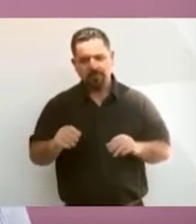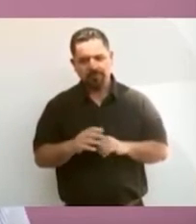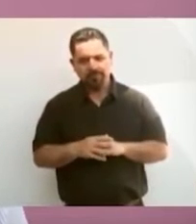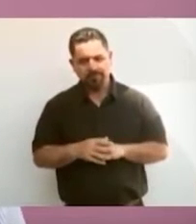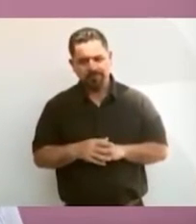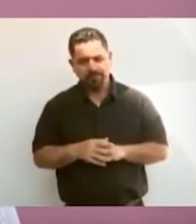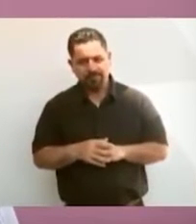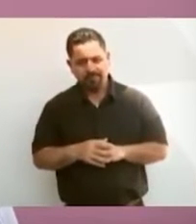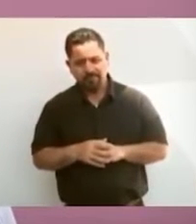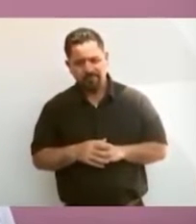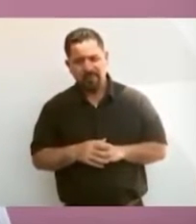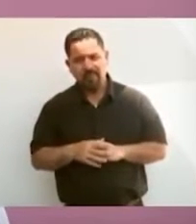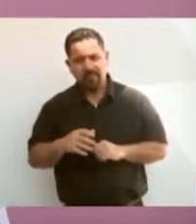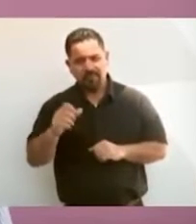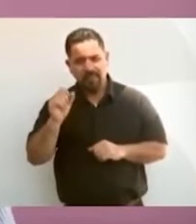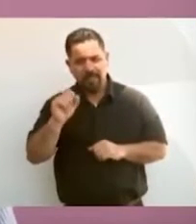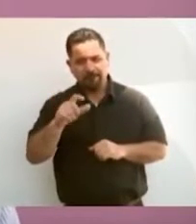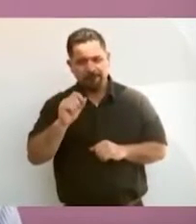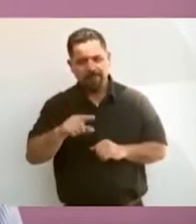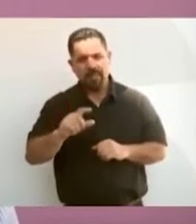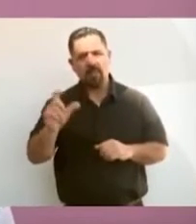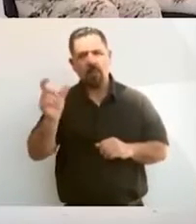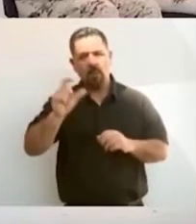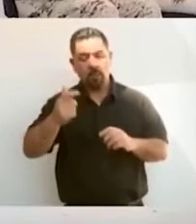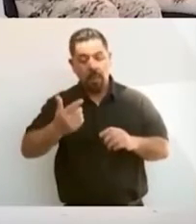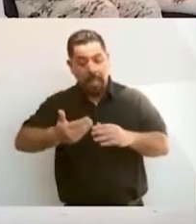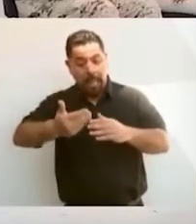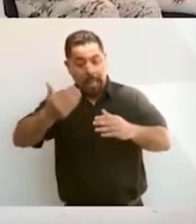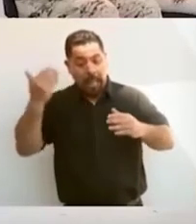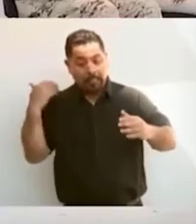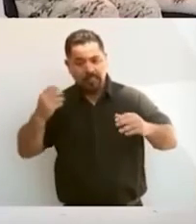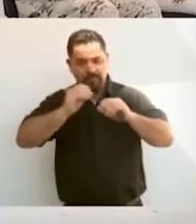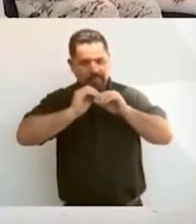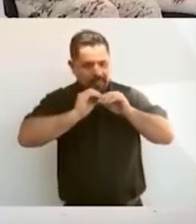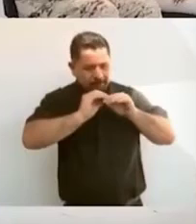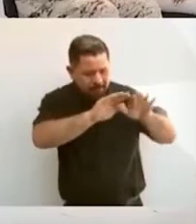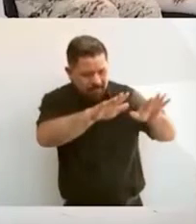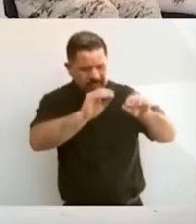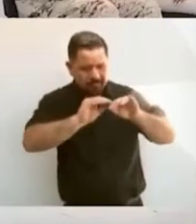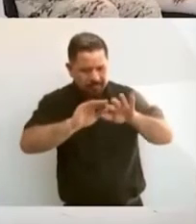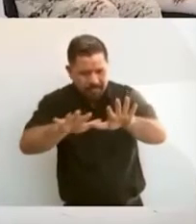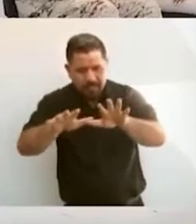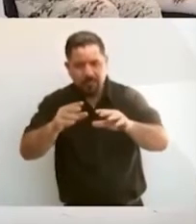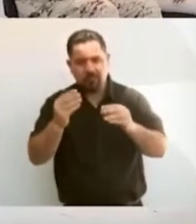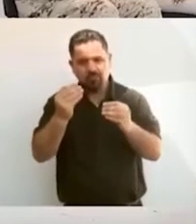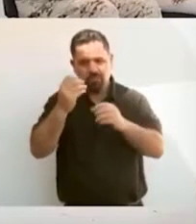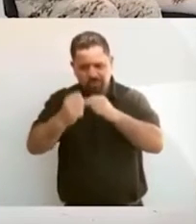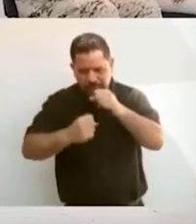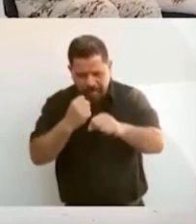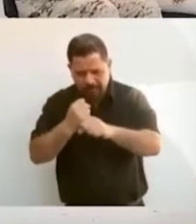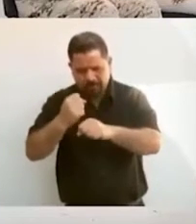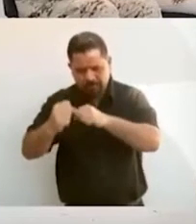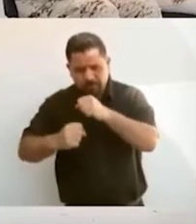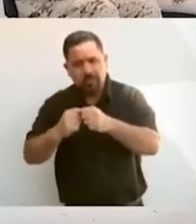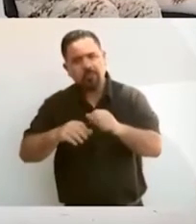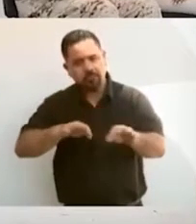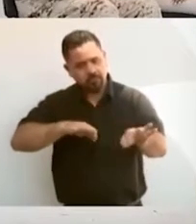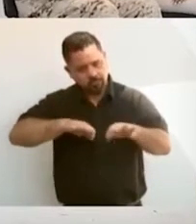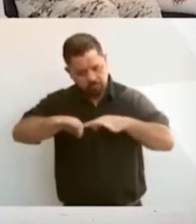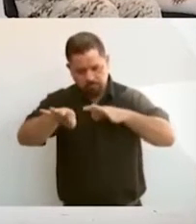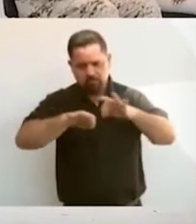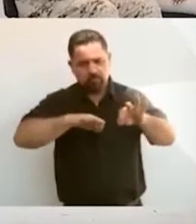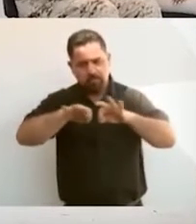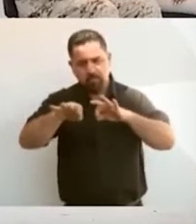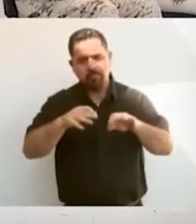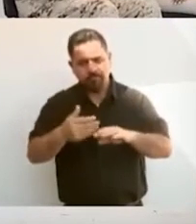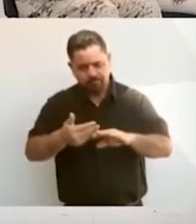inclusive antes de la campaña. Desde hace años hemos venido